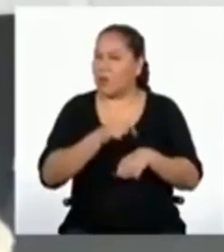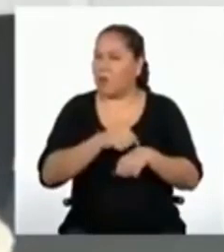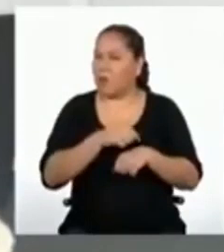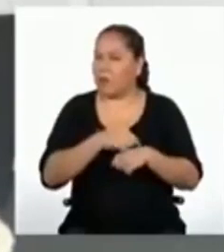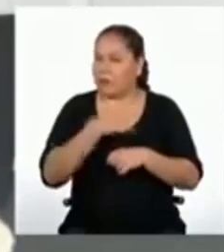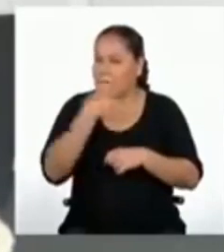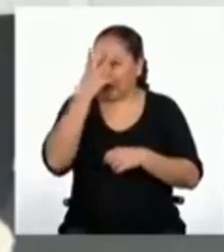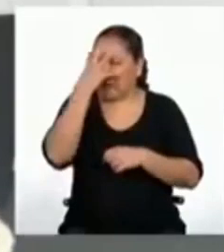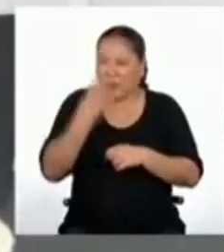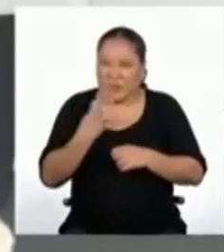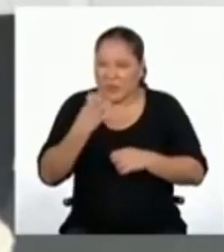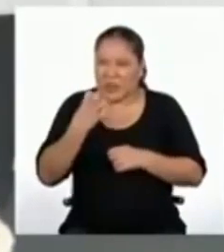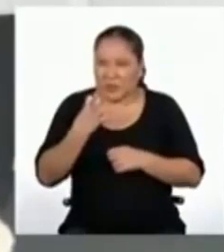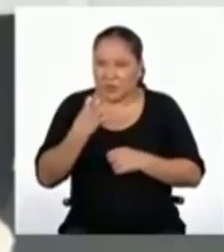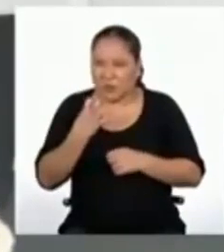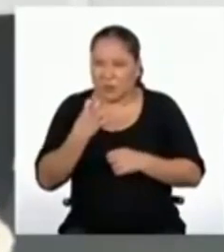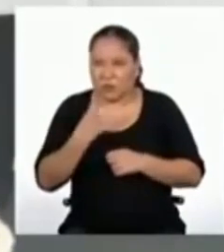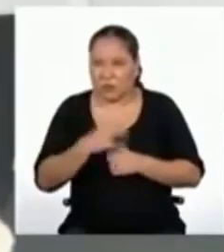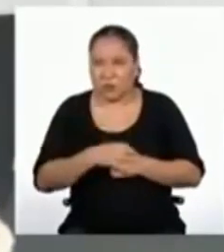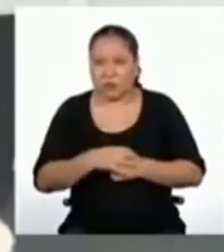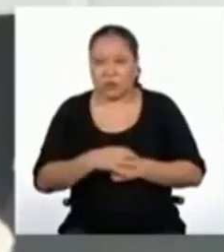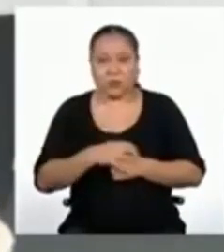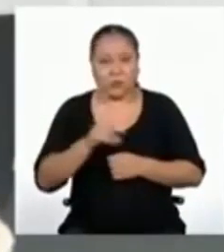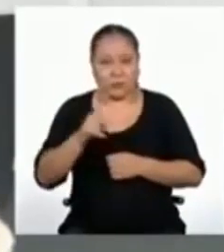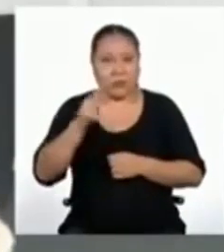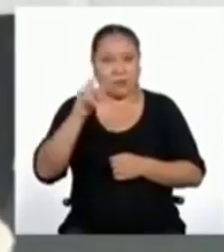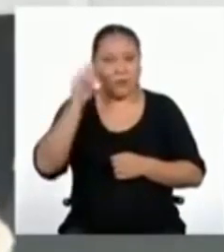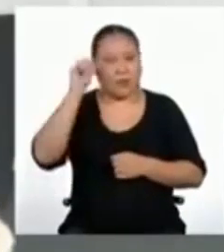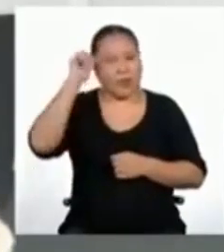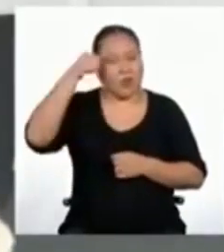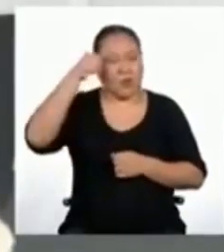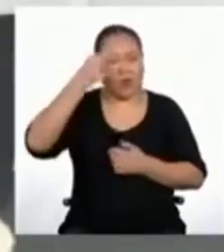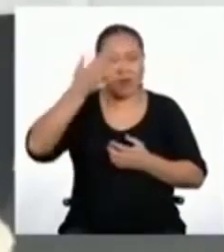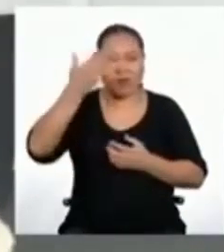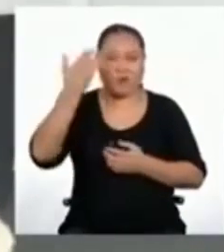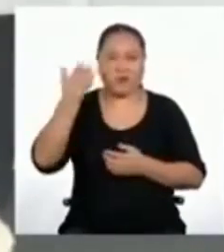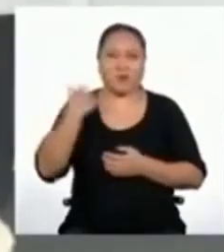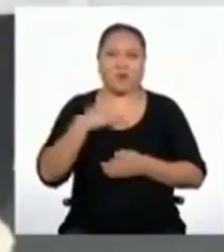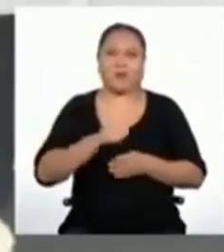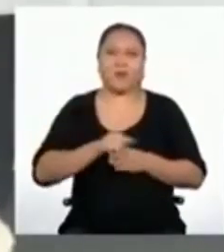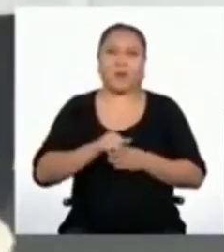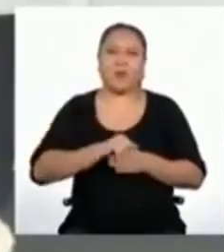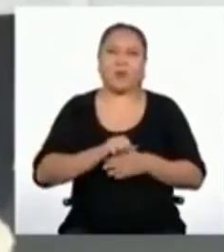ira? Hagamos un ejercicio.